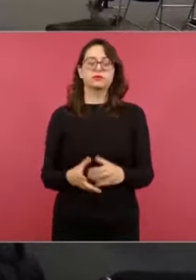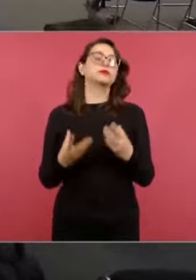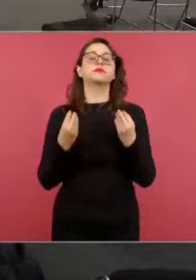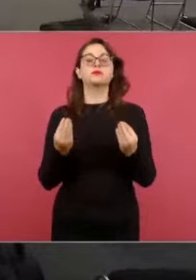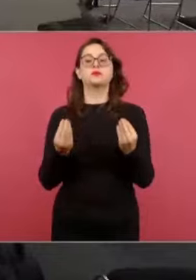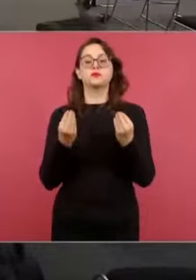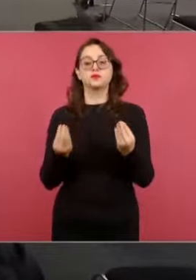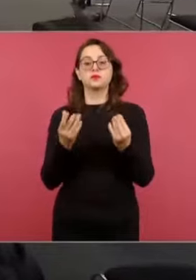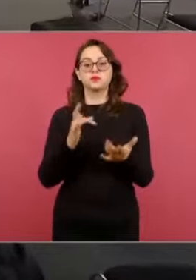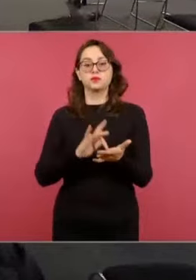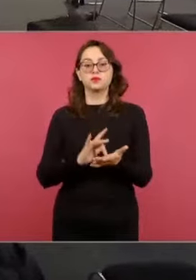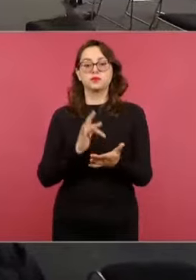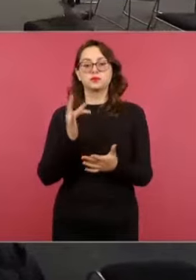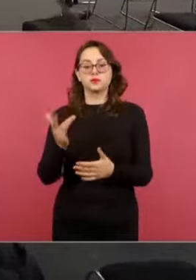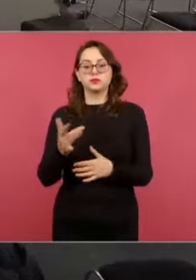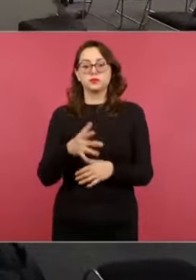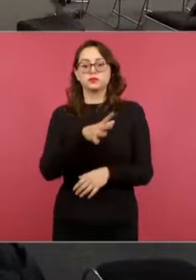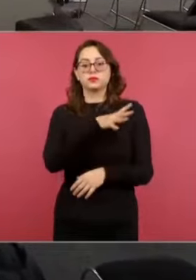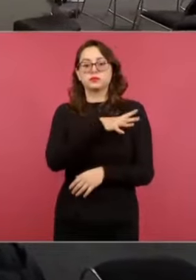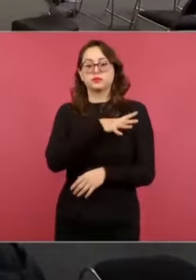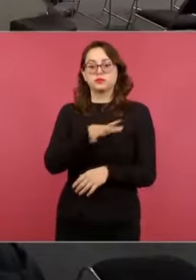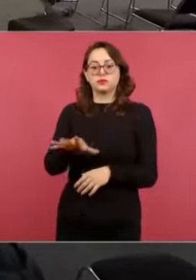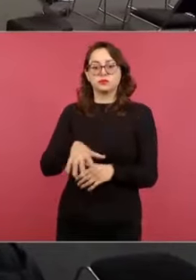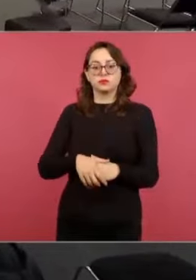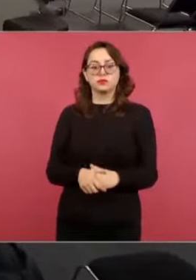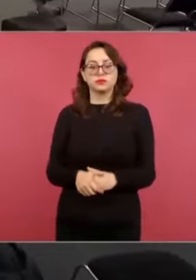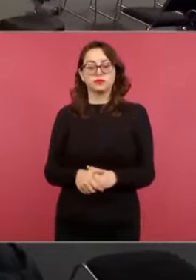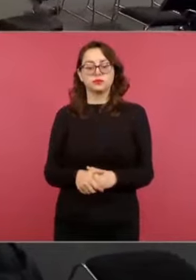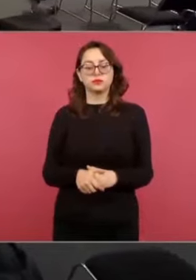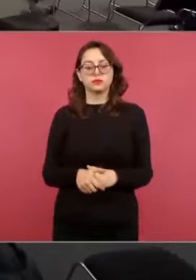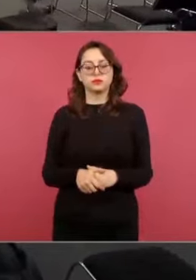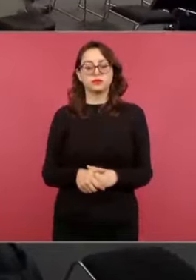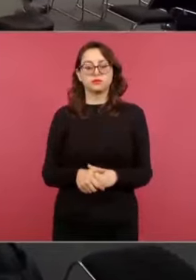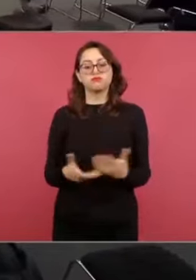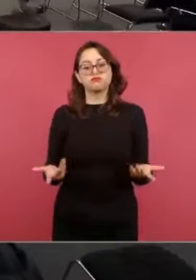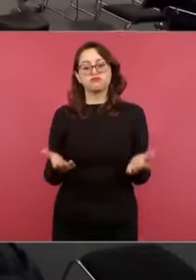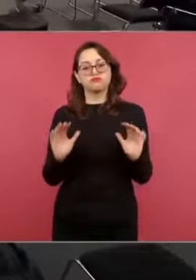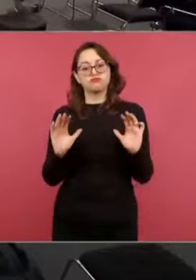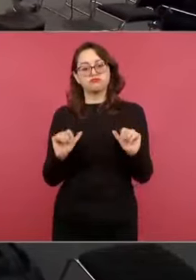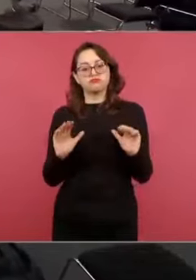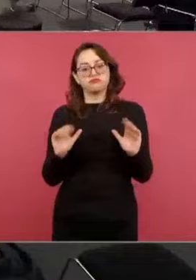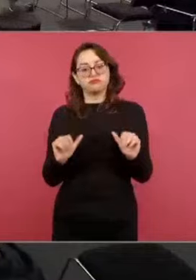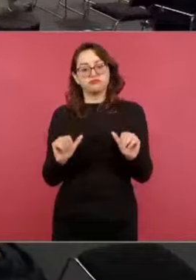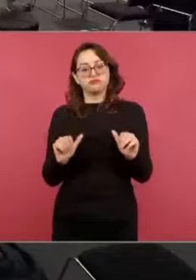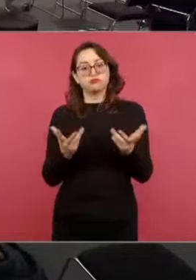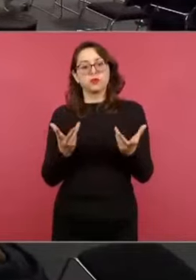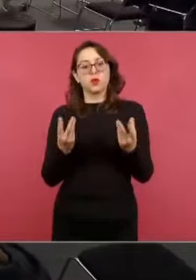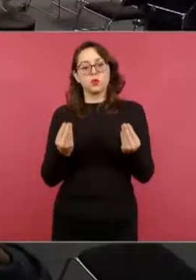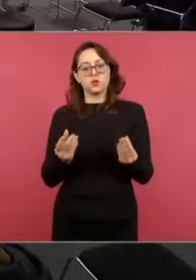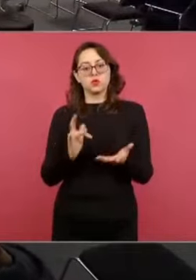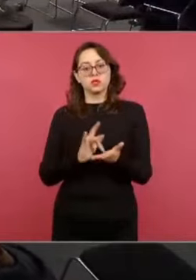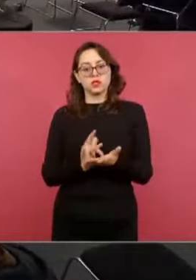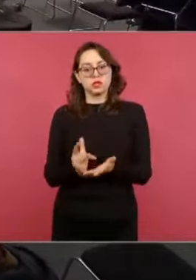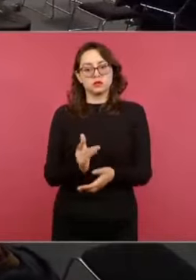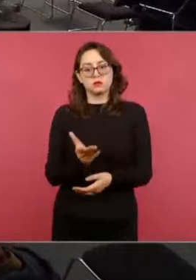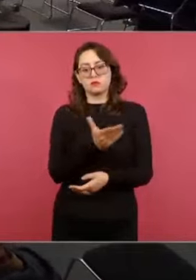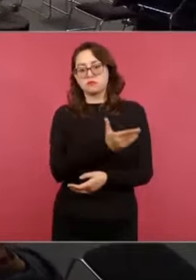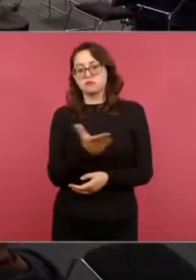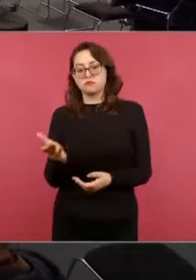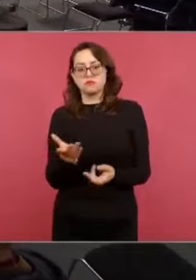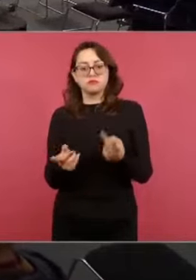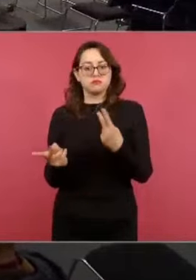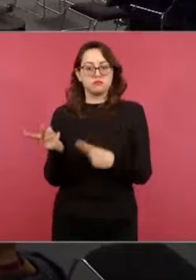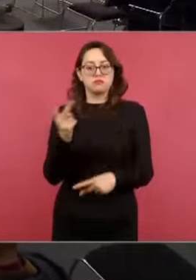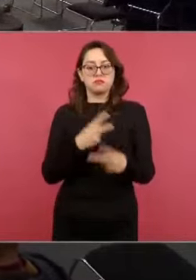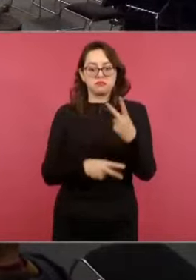Muchísimas gracias al general. Y bueno, pues entonces nos despedimos, no sin antes agradecer a los medios de comunicación,